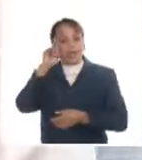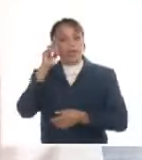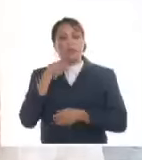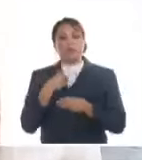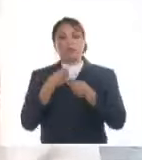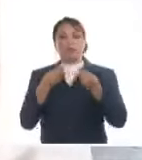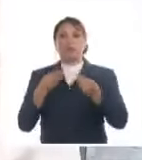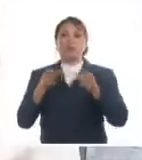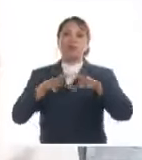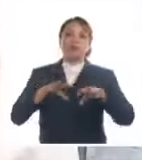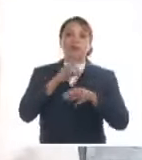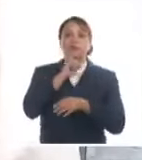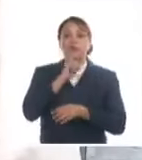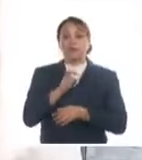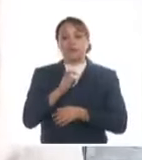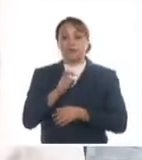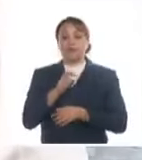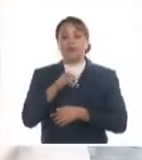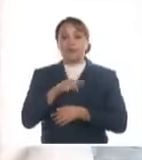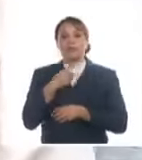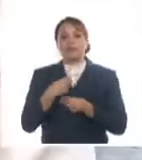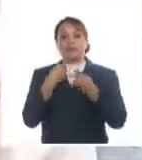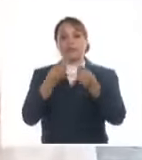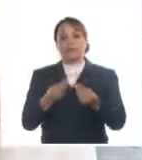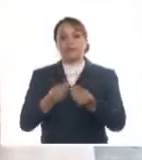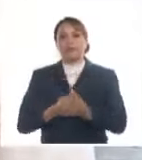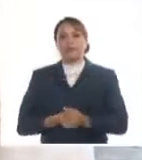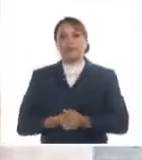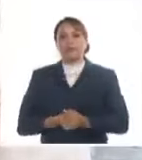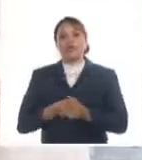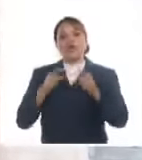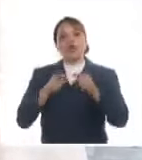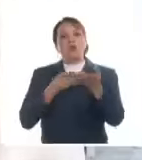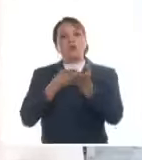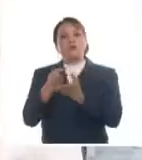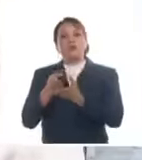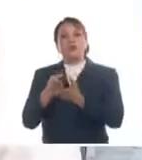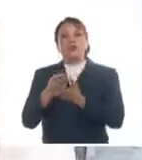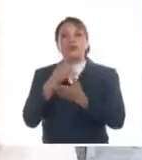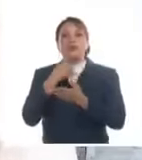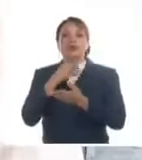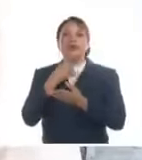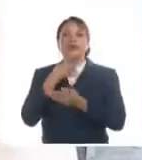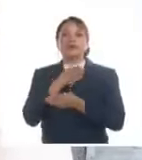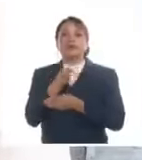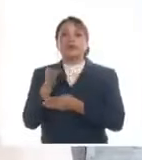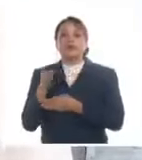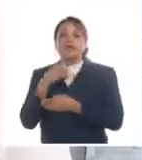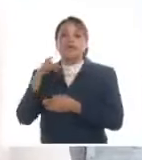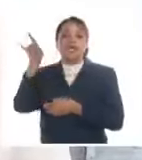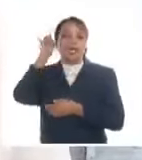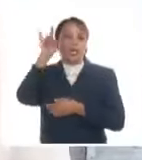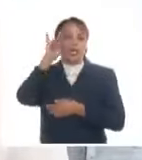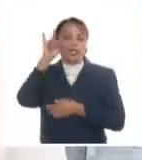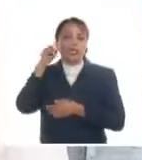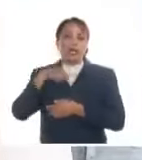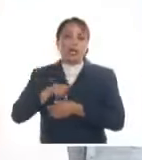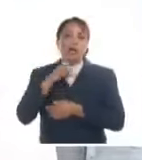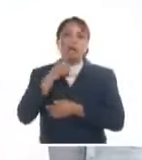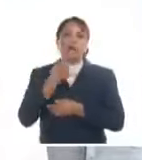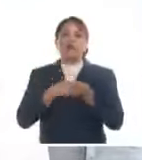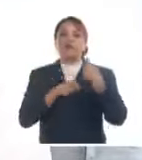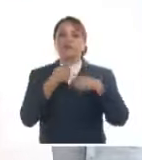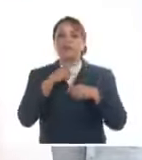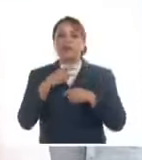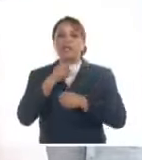una situación diferente en el país. Hoy se sigue manteniendo el desvío de leche, en estas circunstancias no se deja de vender queso,